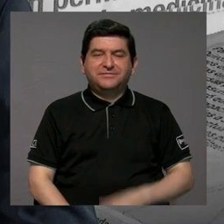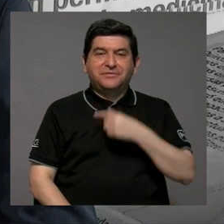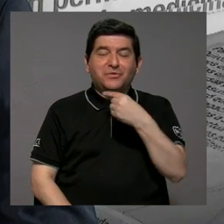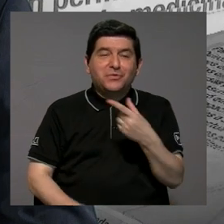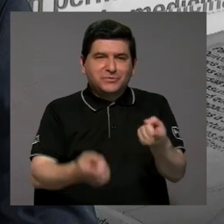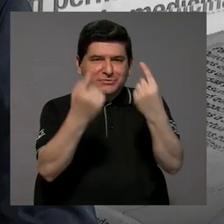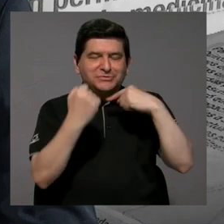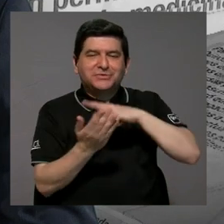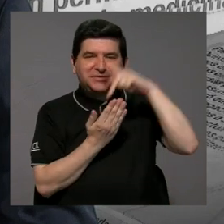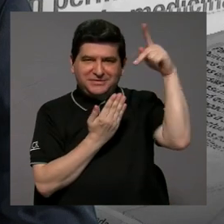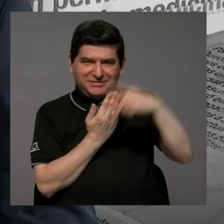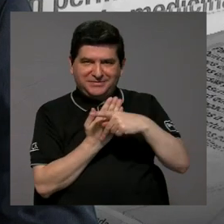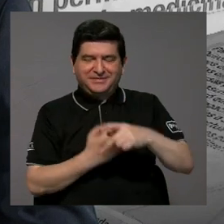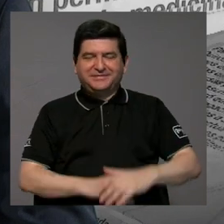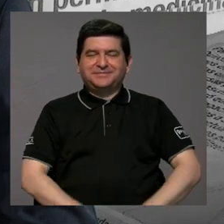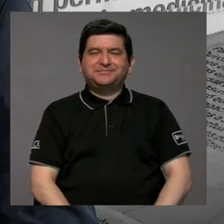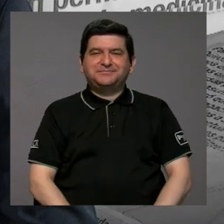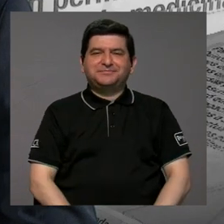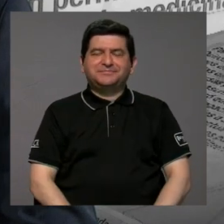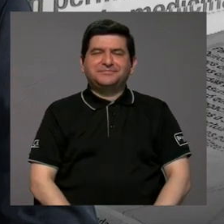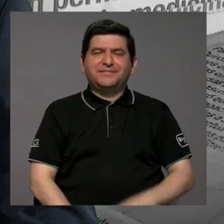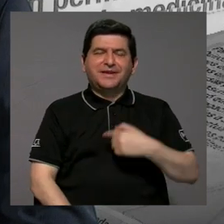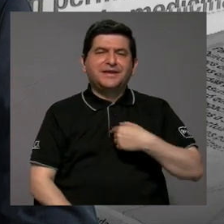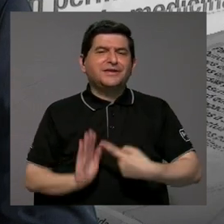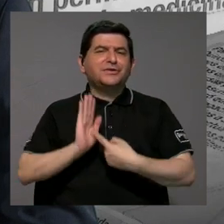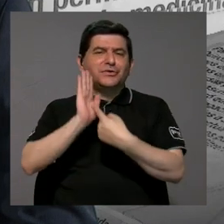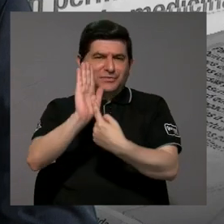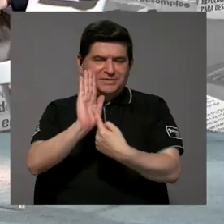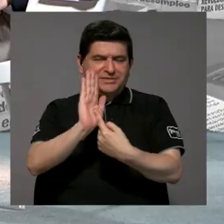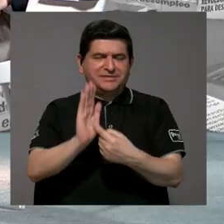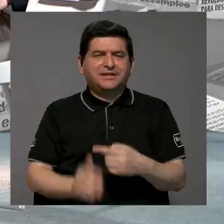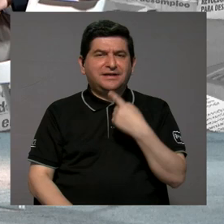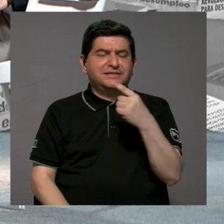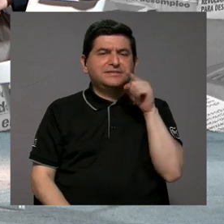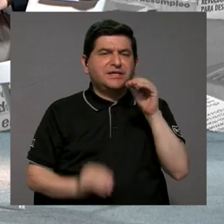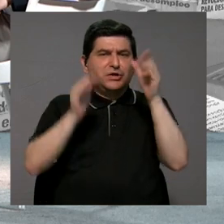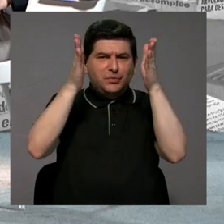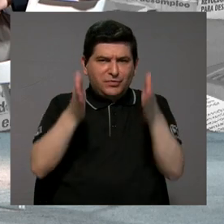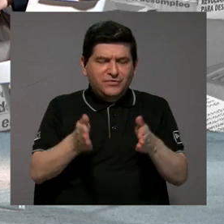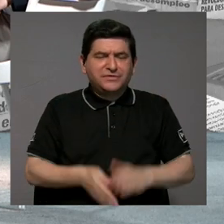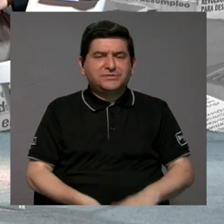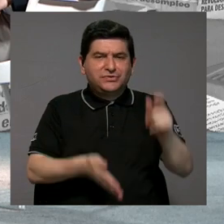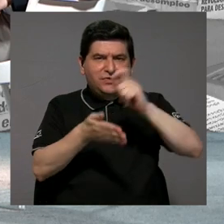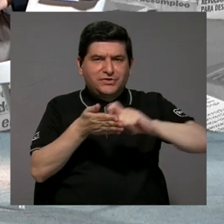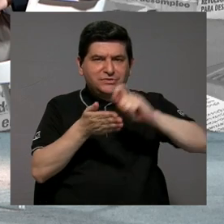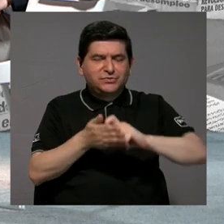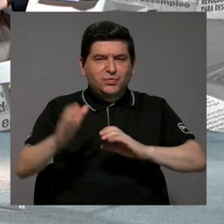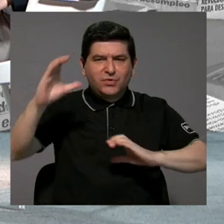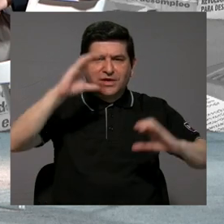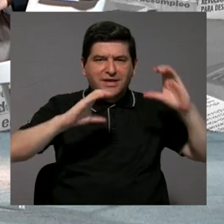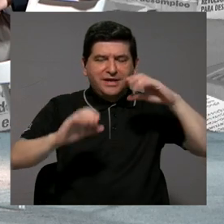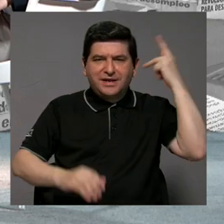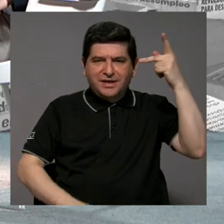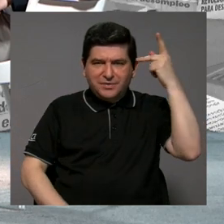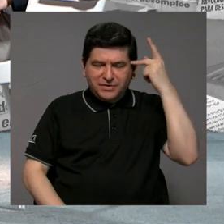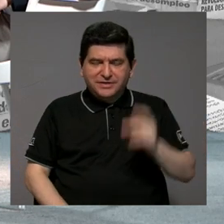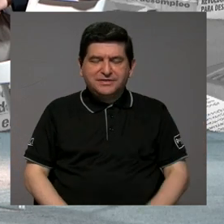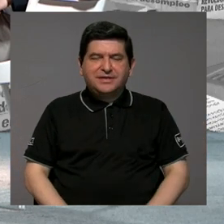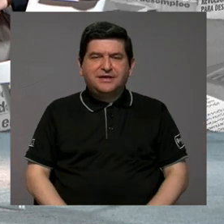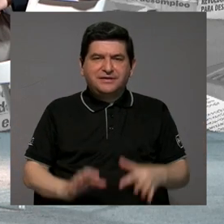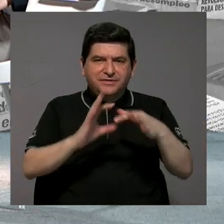gusto tenerlo en el programa. Y quisiera presentarlo diciendo que es profesor de la Escuela de Ciencias Políticas en